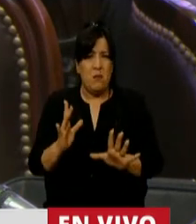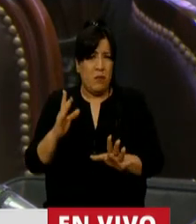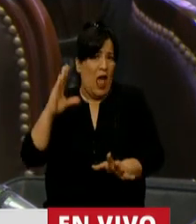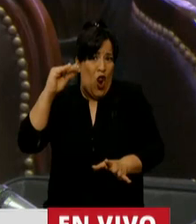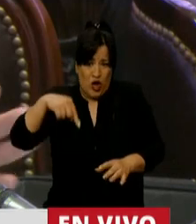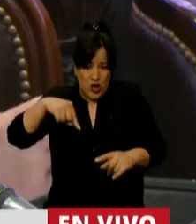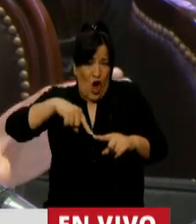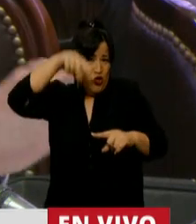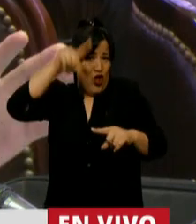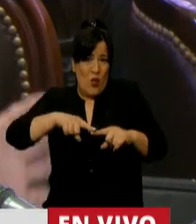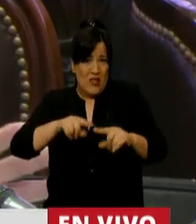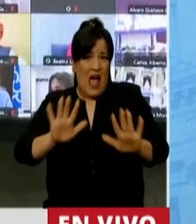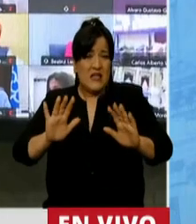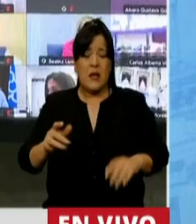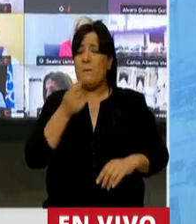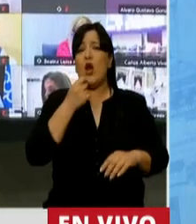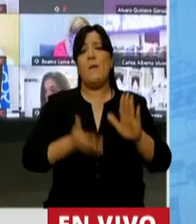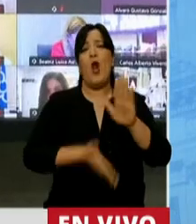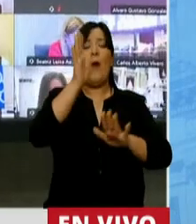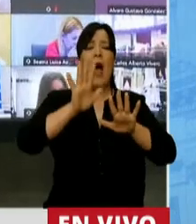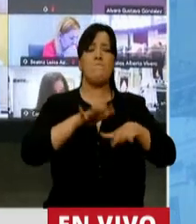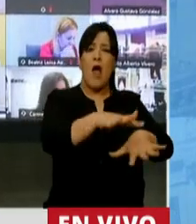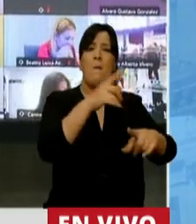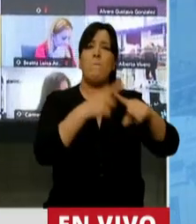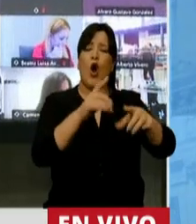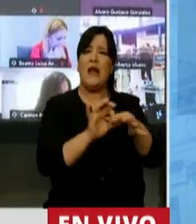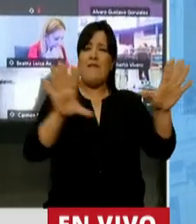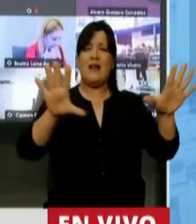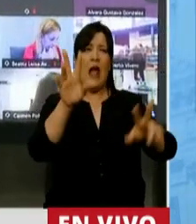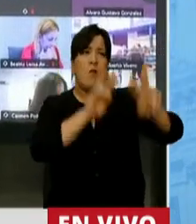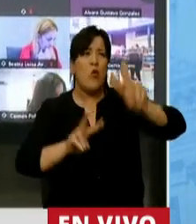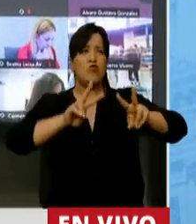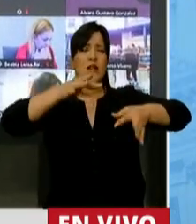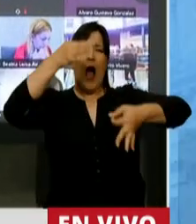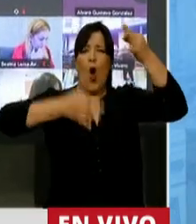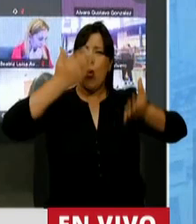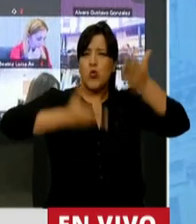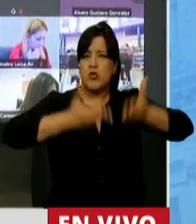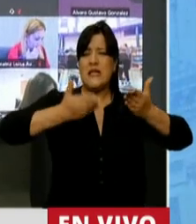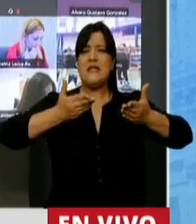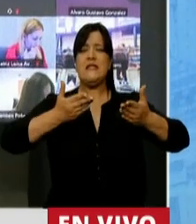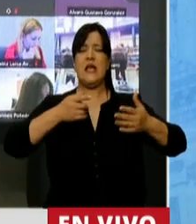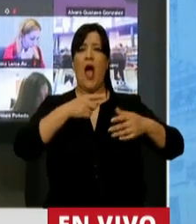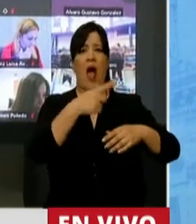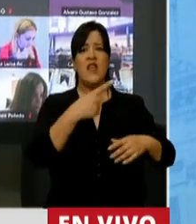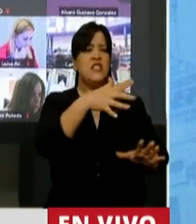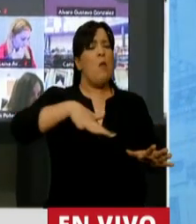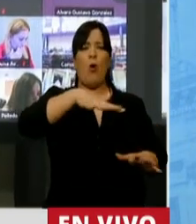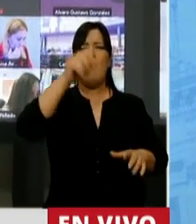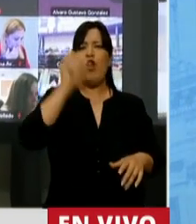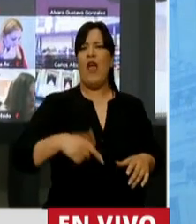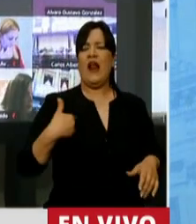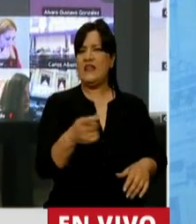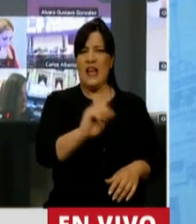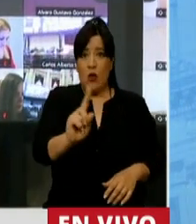En donde el que sale a manifestarse por la libertad, por la justicia, por la República, no es considerado pueblo argentino. Lo dijo